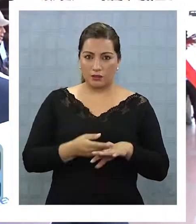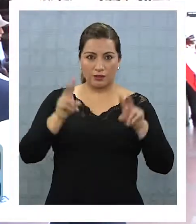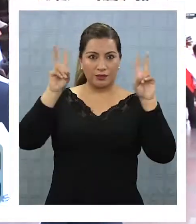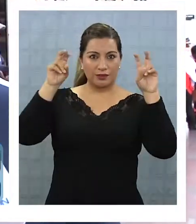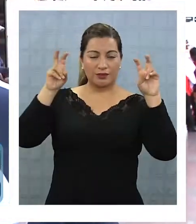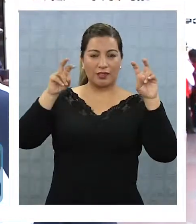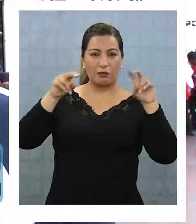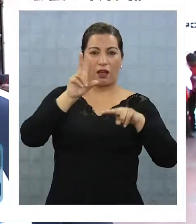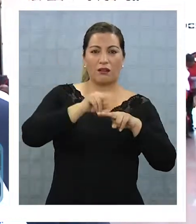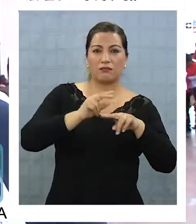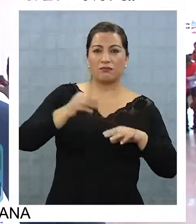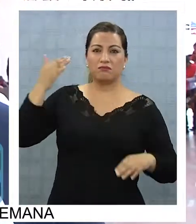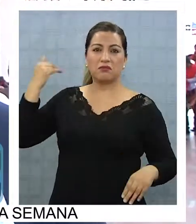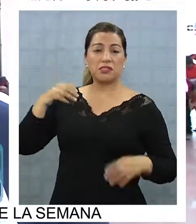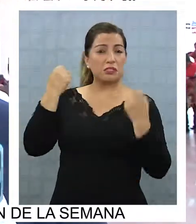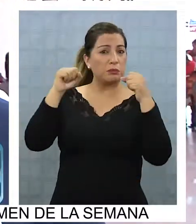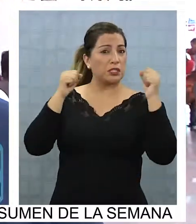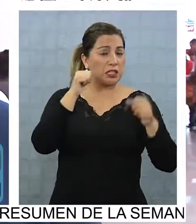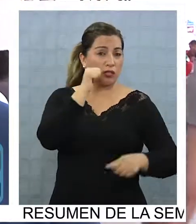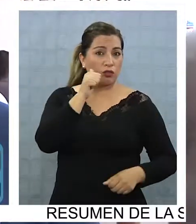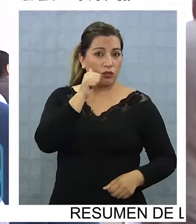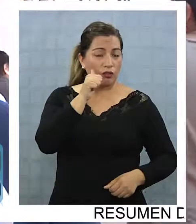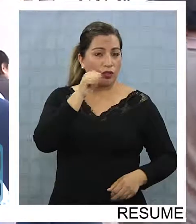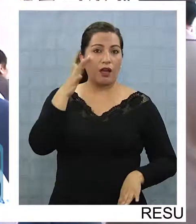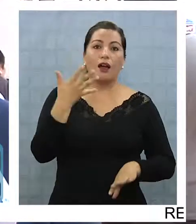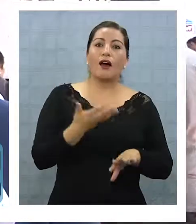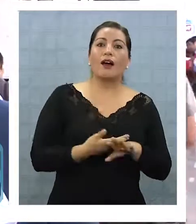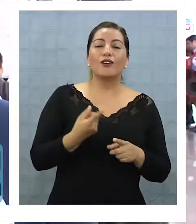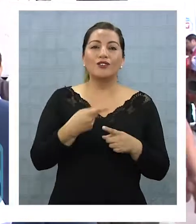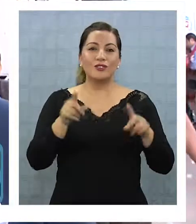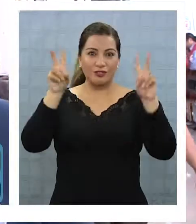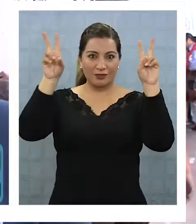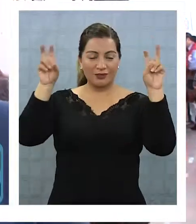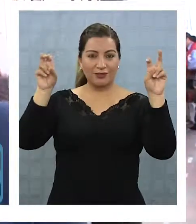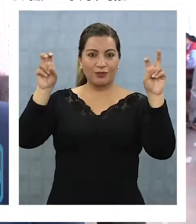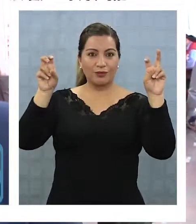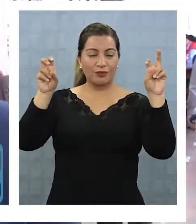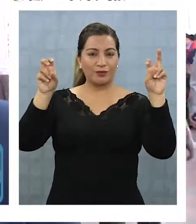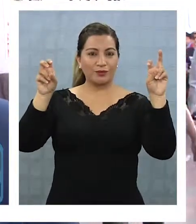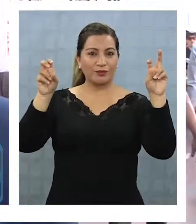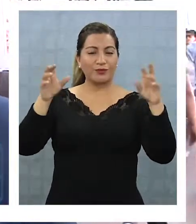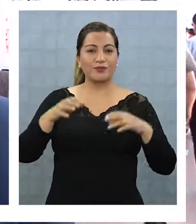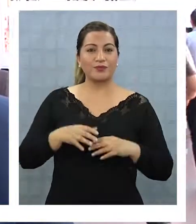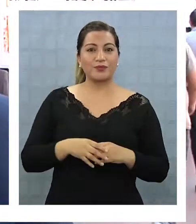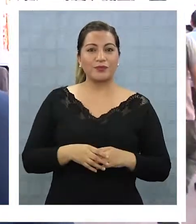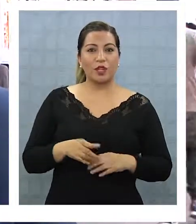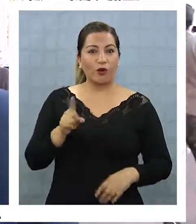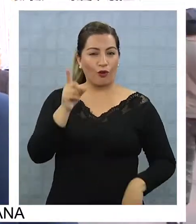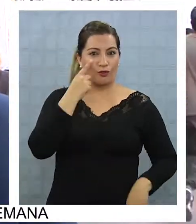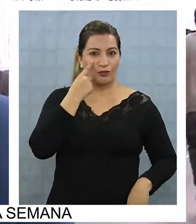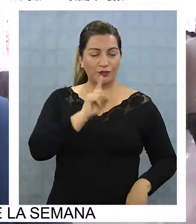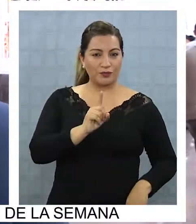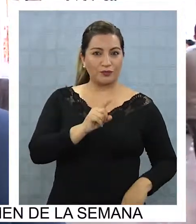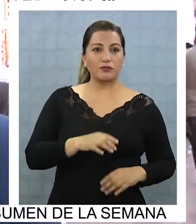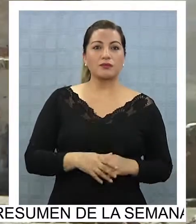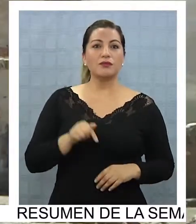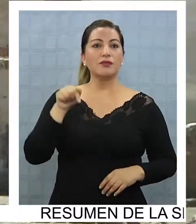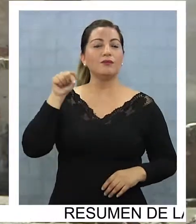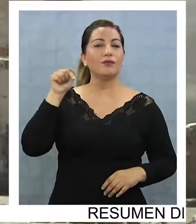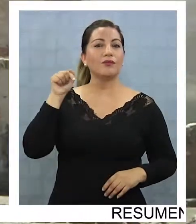hay saberes ancestrales que se practican diariamente, cotidianamente, pero hay otros saberes que de alguna forma están olvidados. Y eso